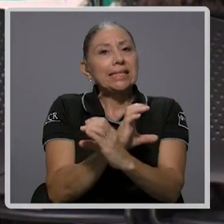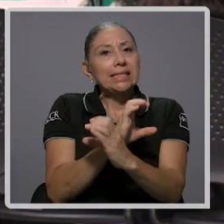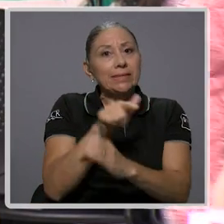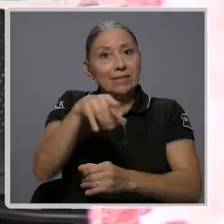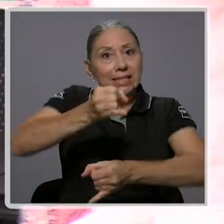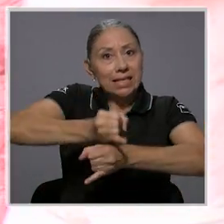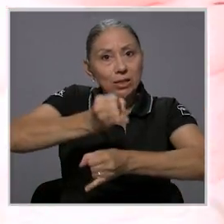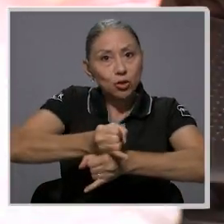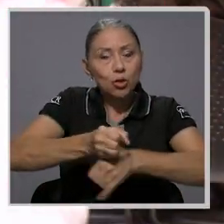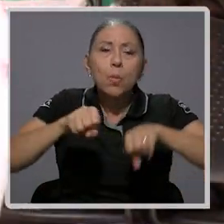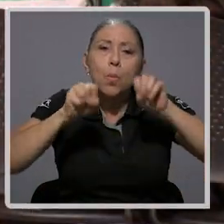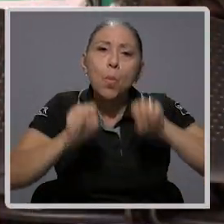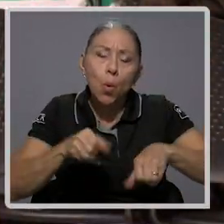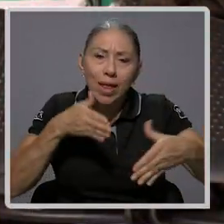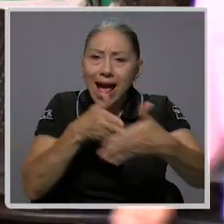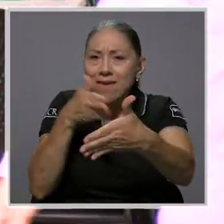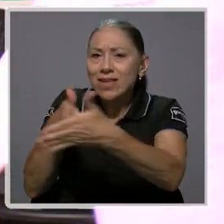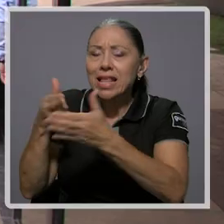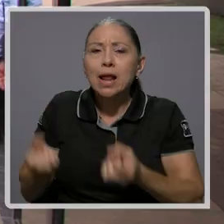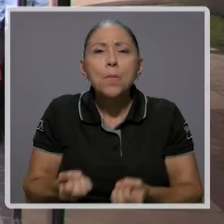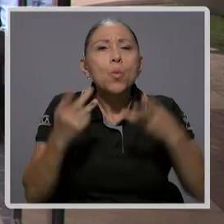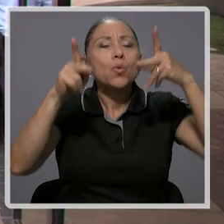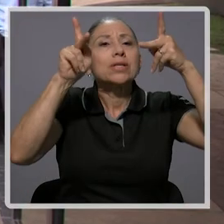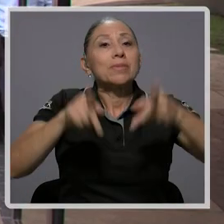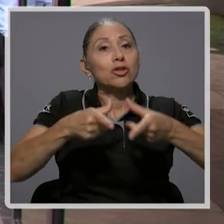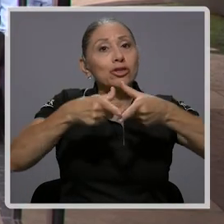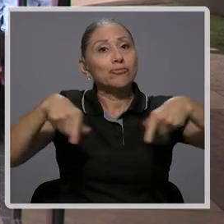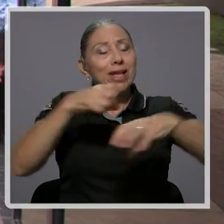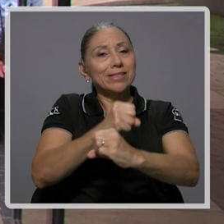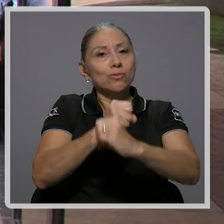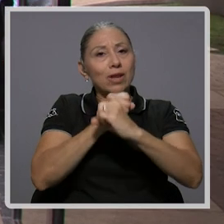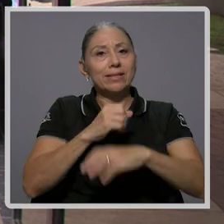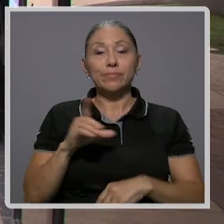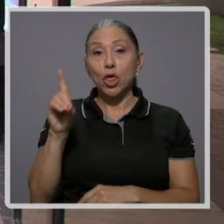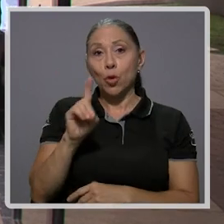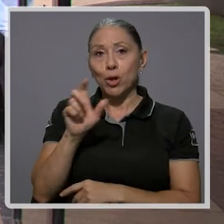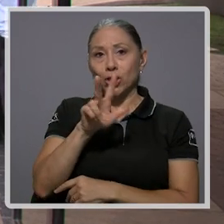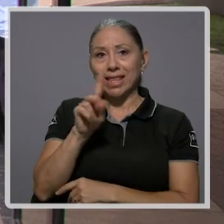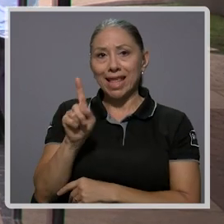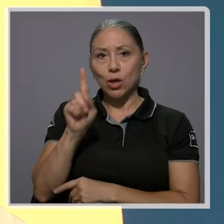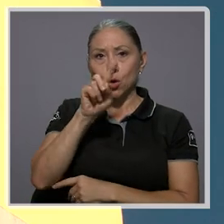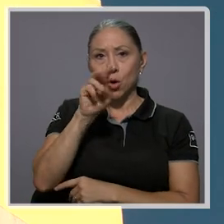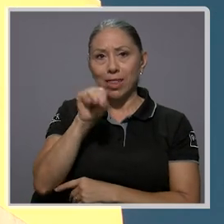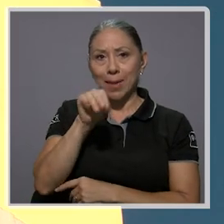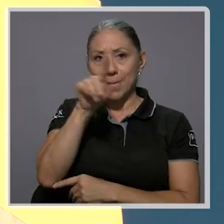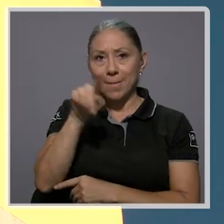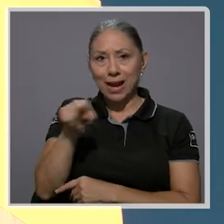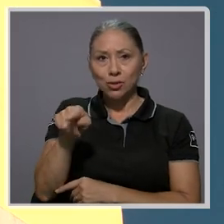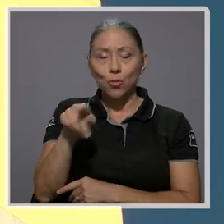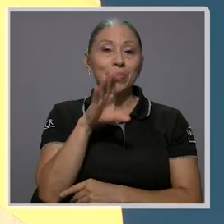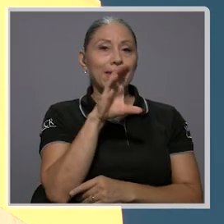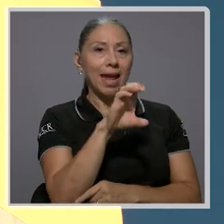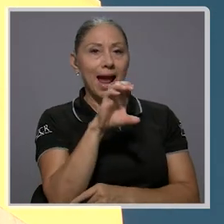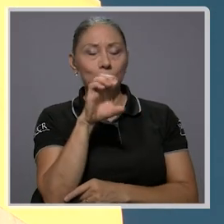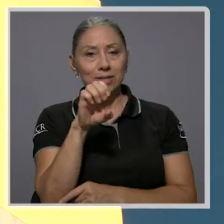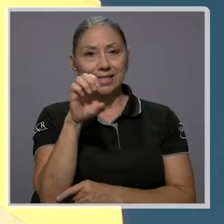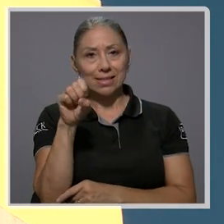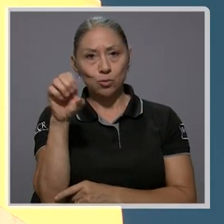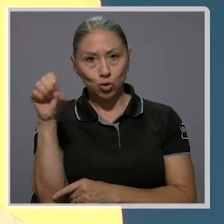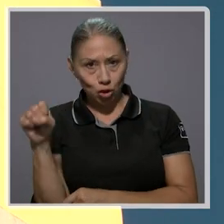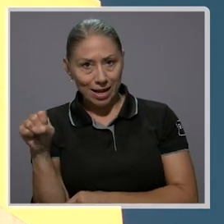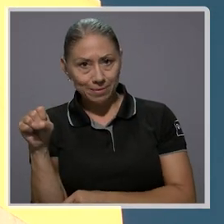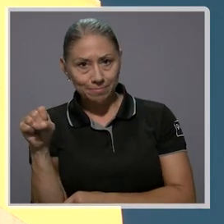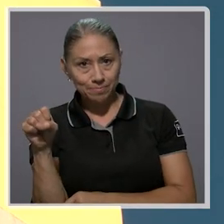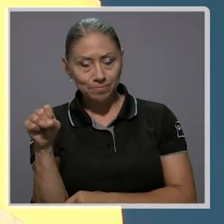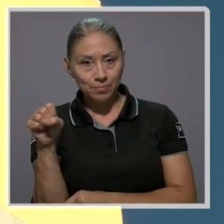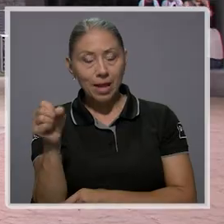sensibles de la institución y que podría afectar a miles de asegurados. El domingo 31 de marzo, la Caja